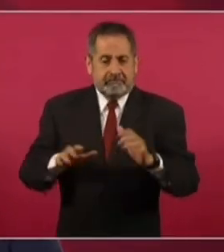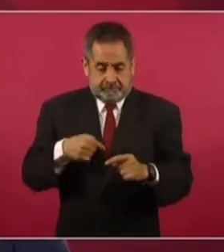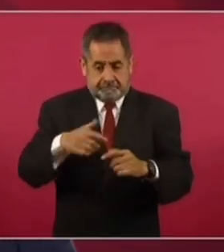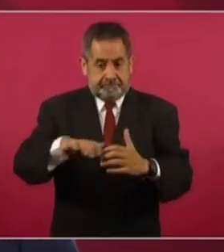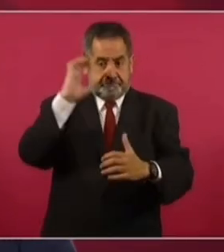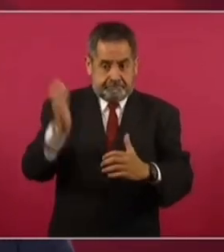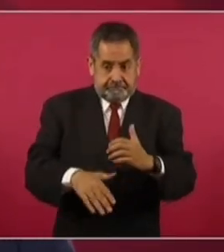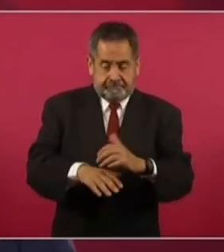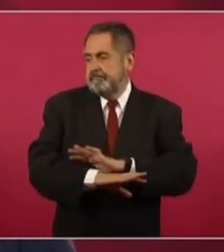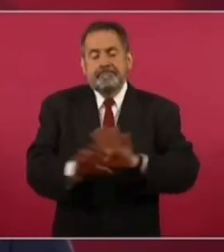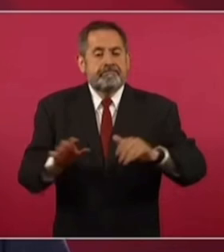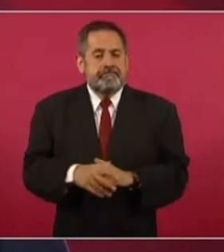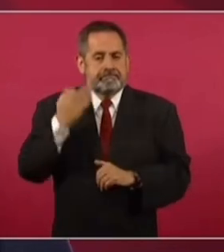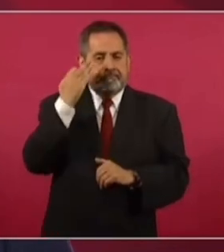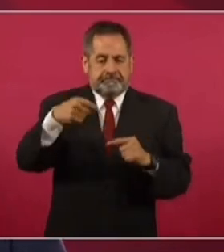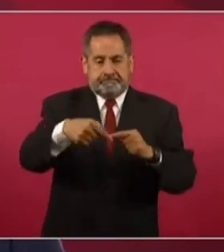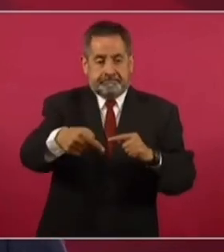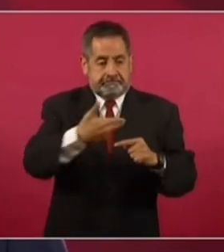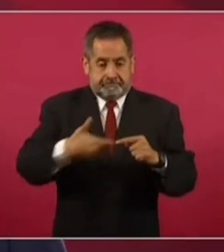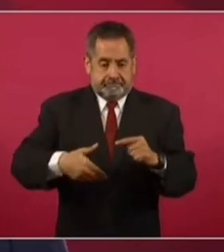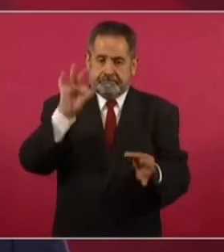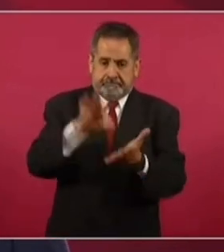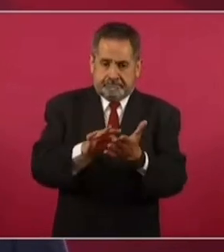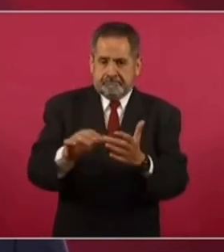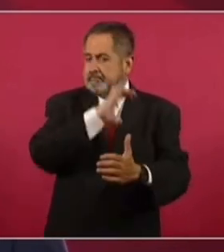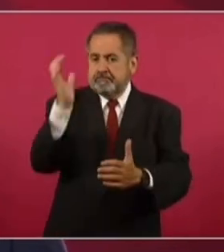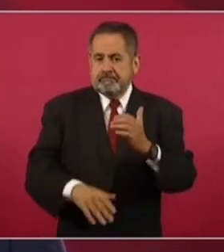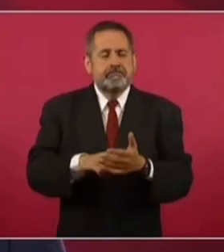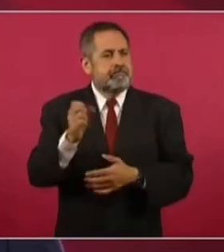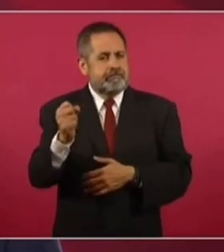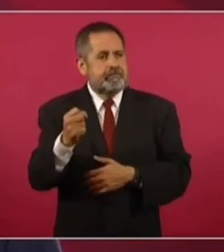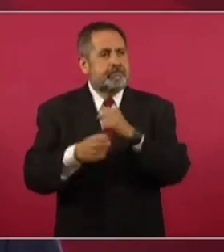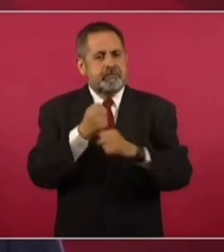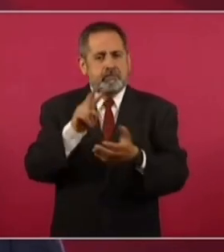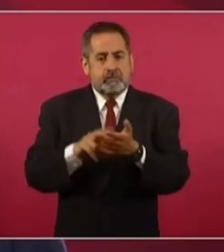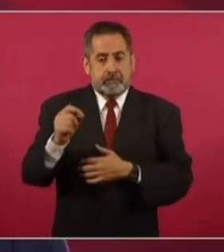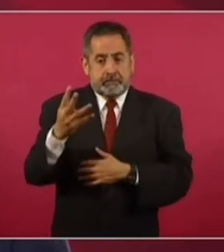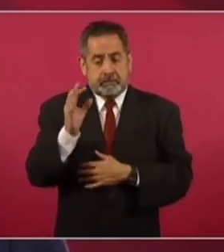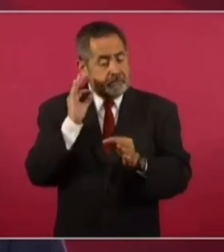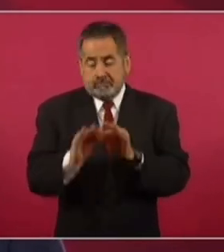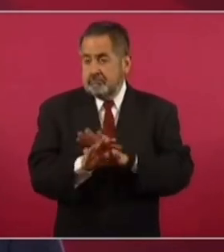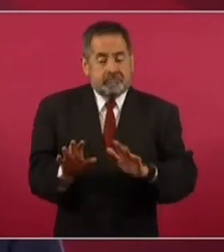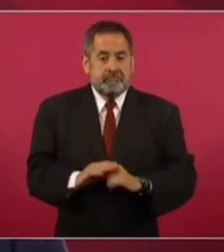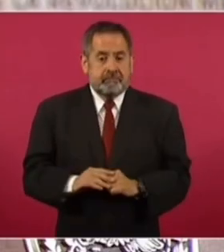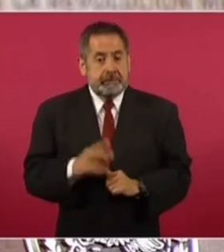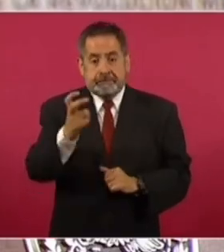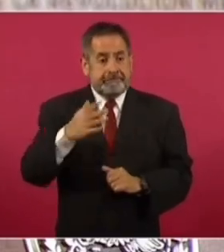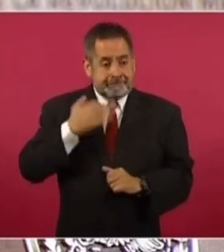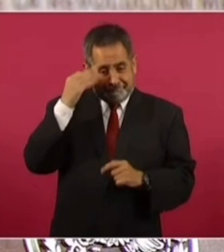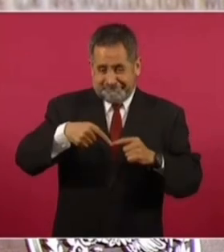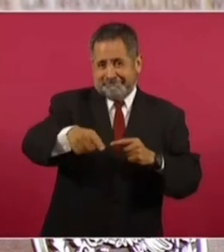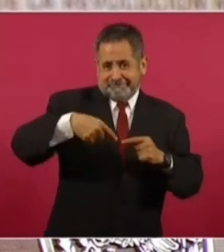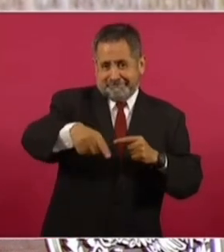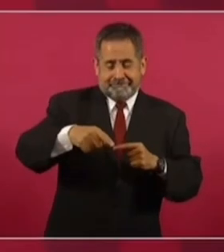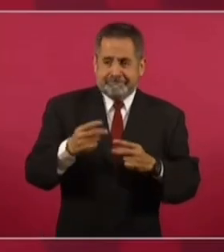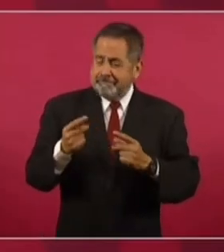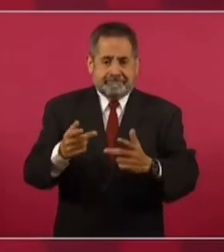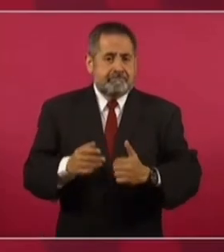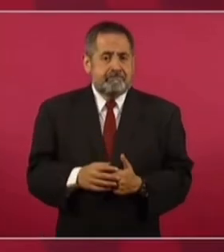concluyo mi ciclo a finales de septiembre del 24, por eso el tiempo que me queda